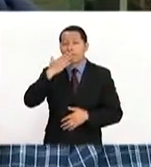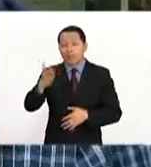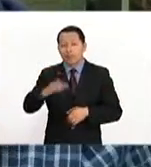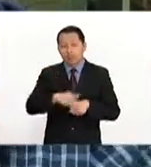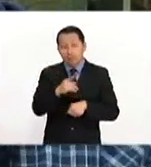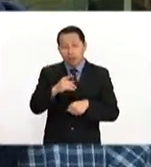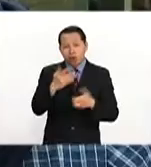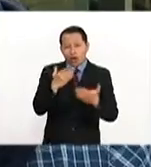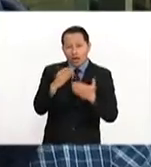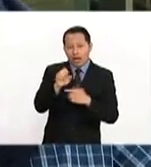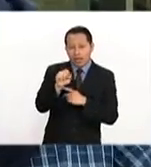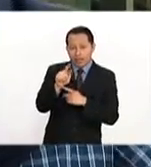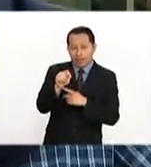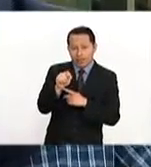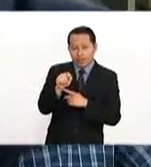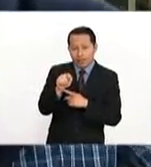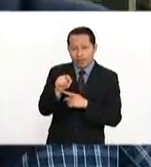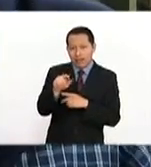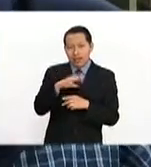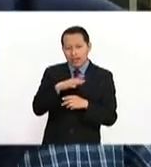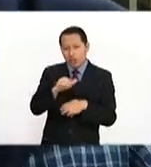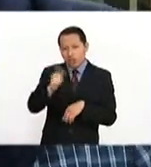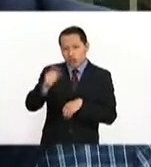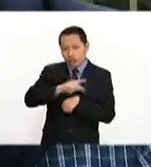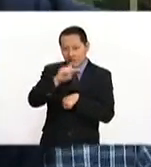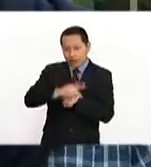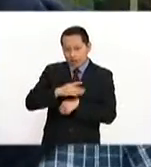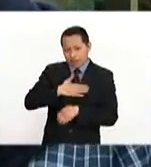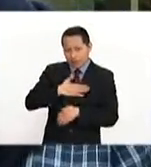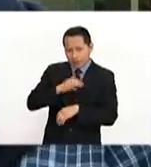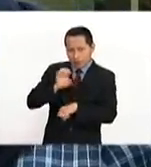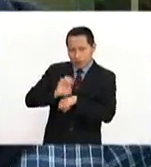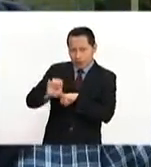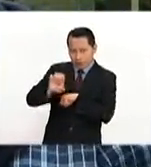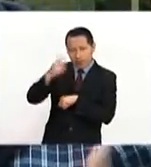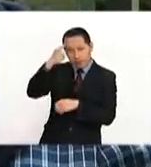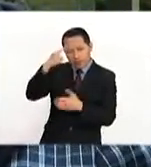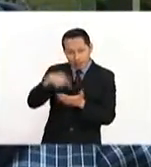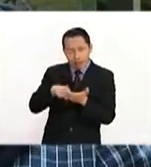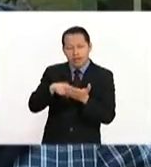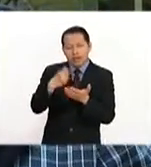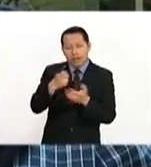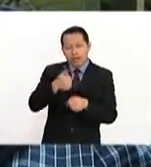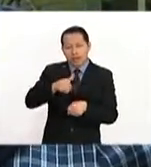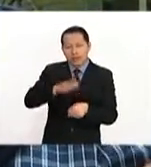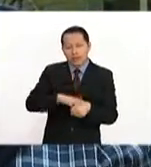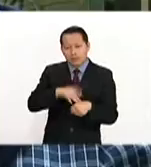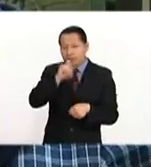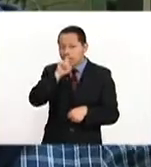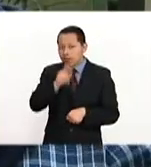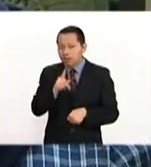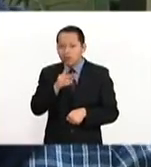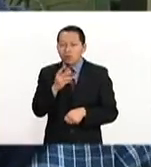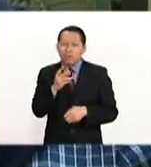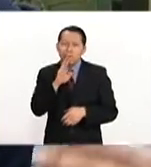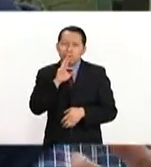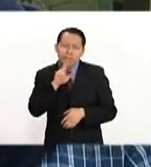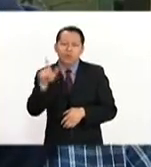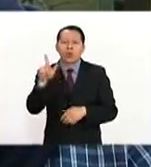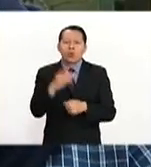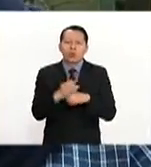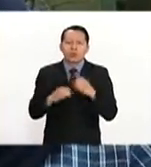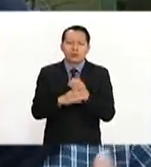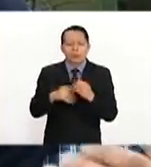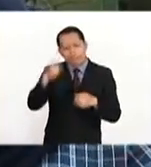comparo el SAT con el Ministerio Tributario de algunos otros países, incluyo el mío y el Ecuador, creo que esta es una administración que está haciendo mucho mejor las cosas al